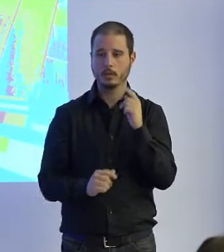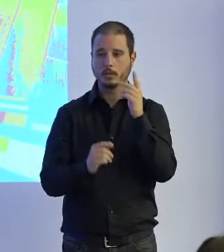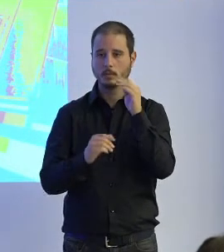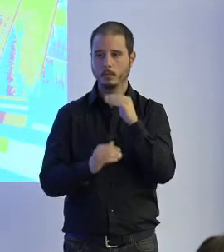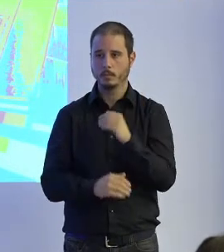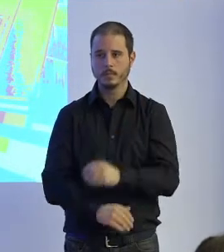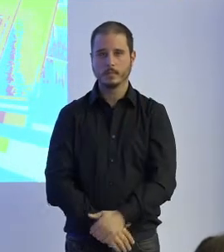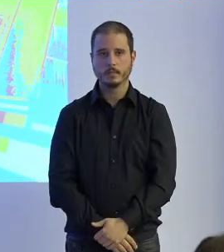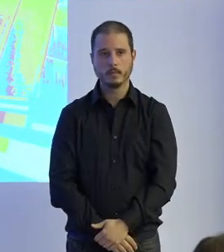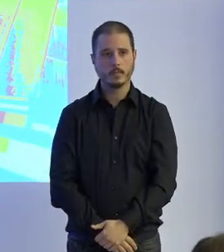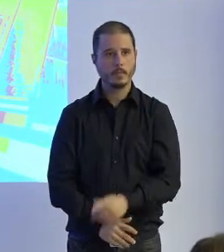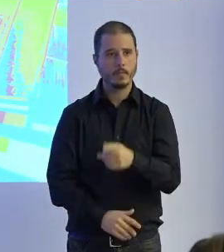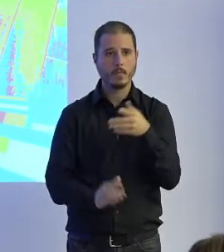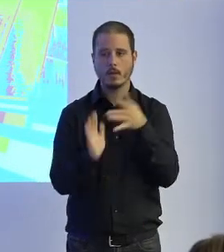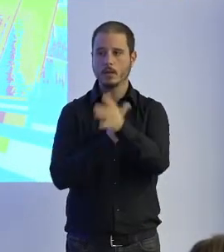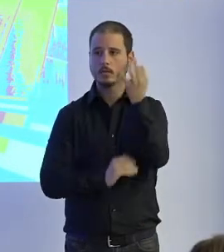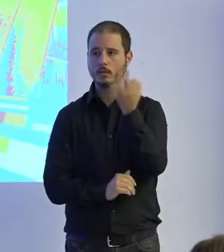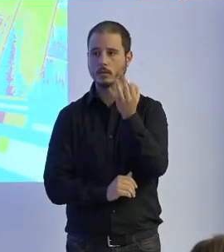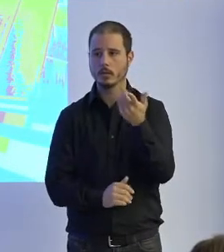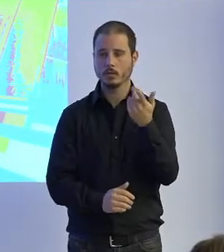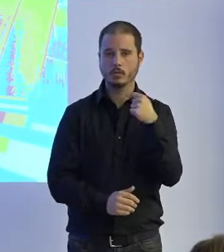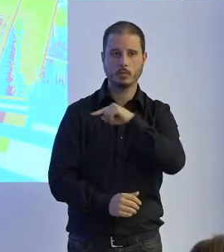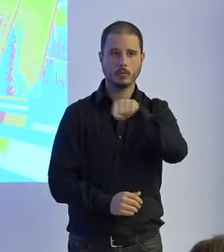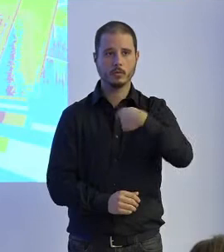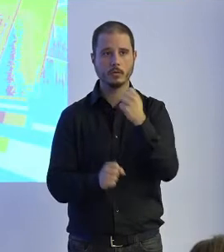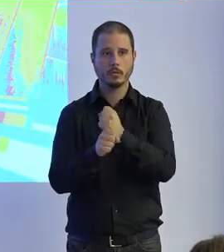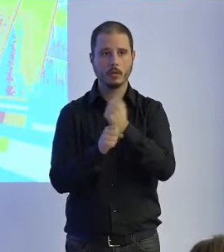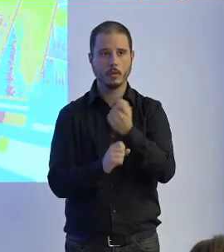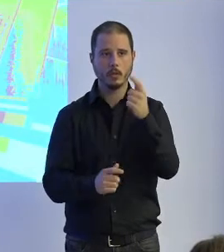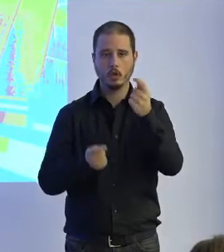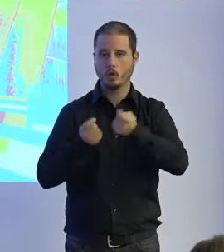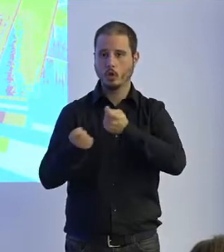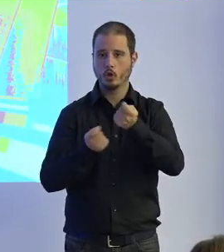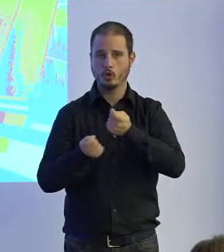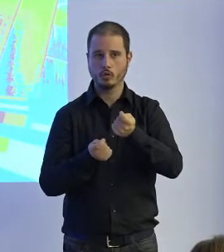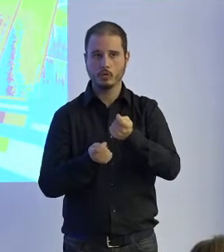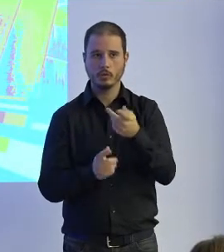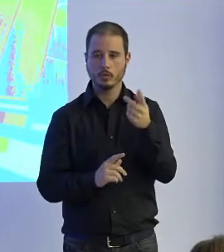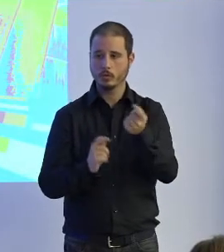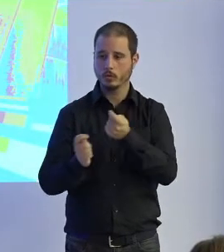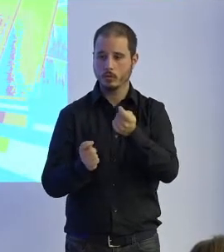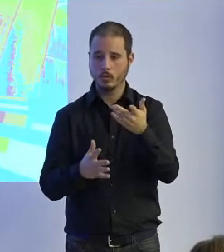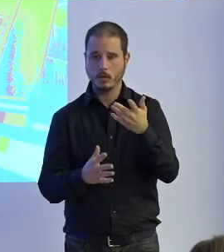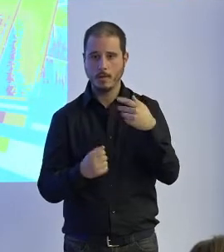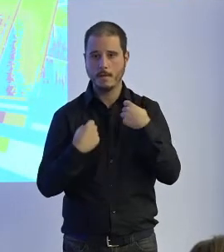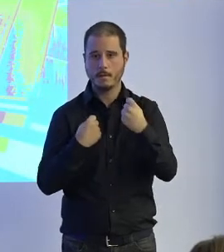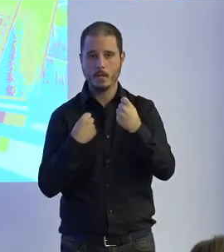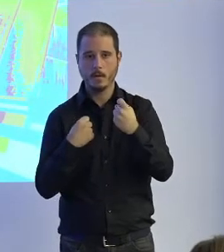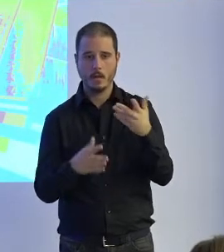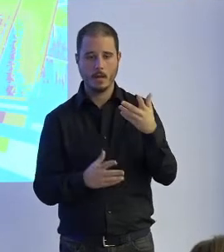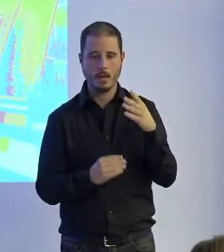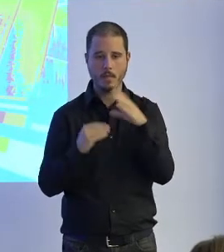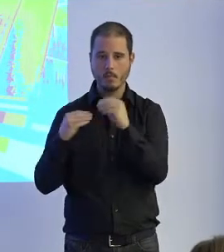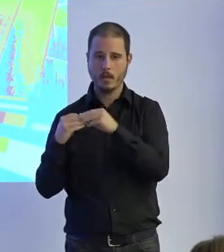y que quiere decir eso porque trabajamos en esto porque nosotros trabajamos principalmente en el control háptico que es la interacción de fuerza entre un paciente y el